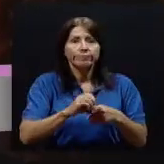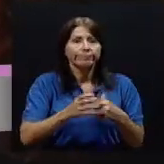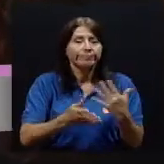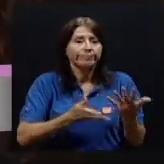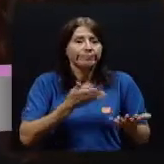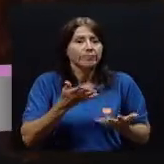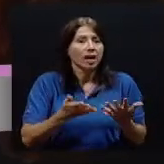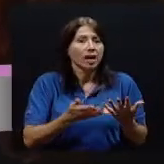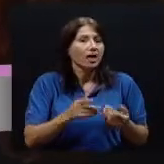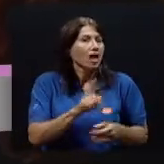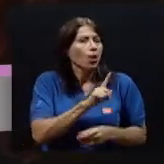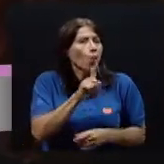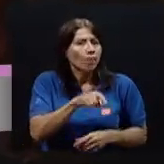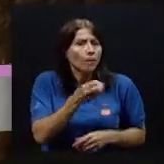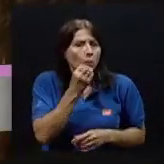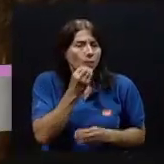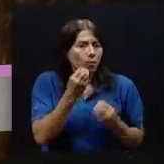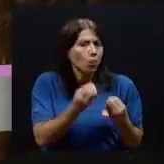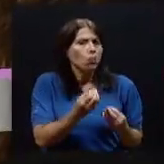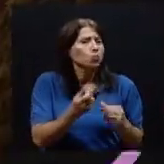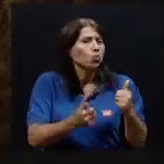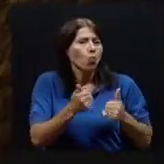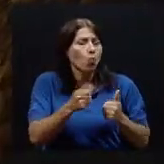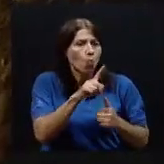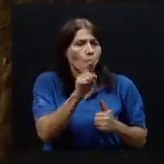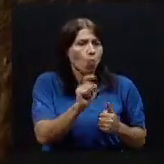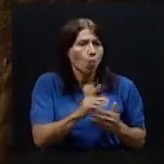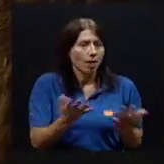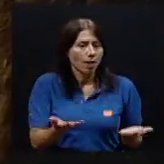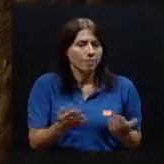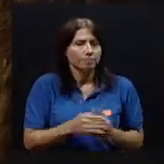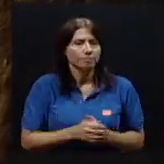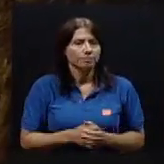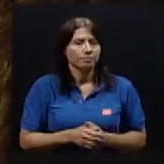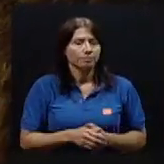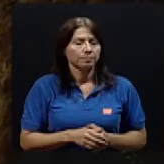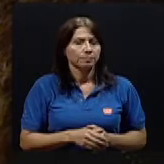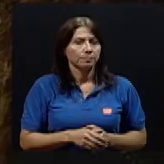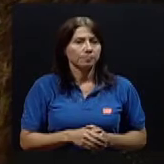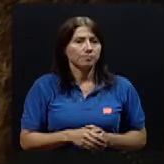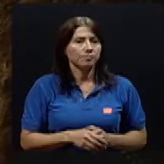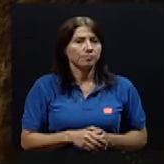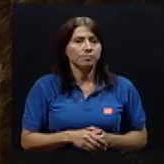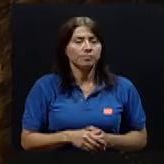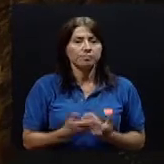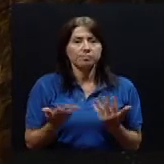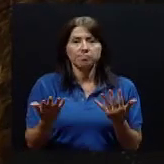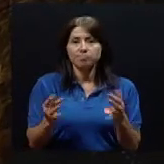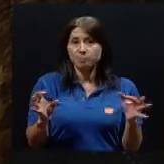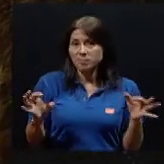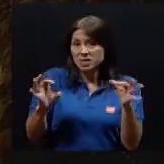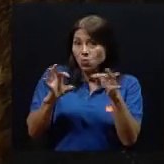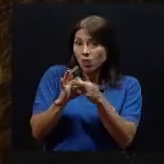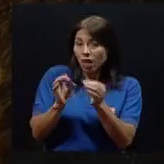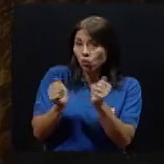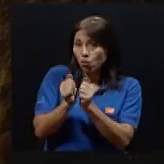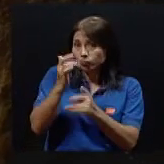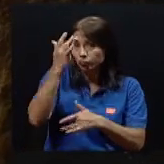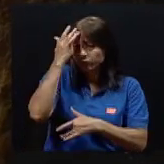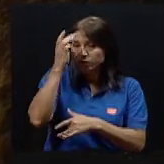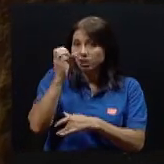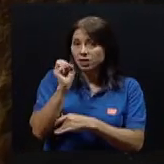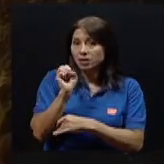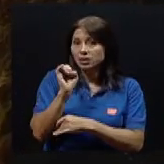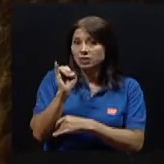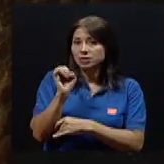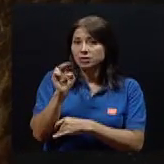consumir en grandes cantidades, particularmente para este síndrome. Vinculado con el síndrome como tal,